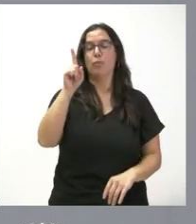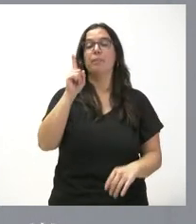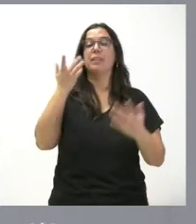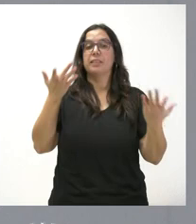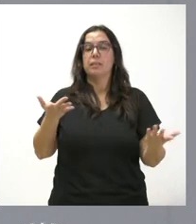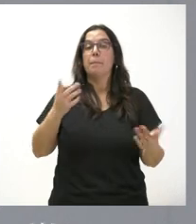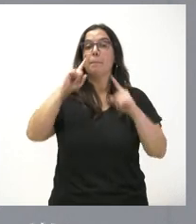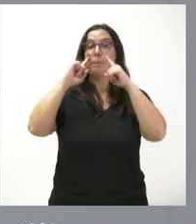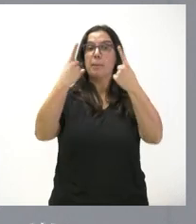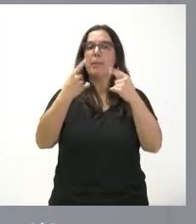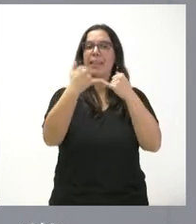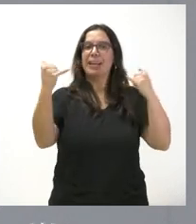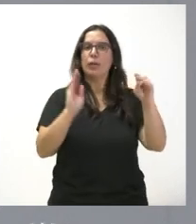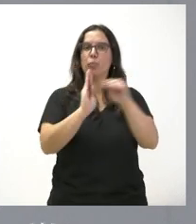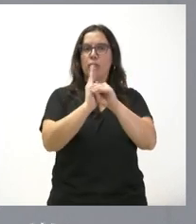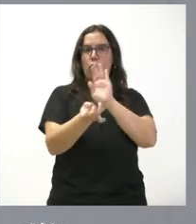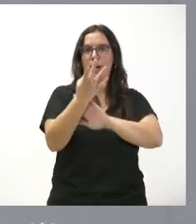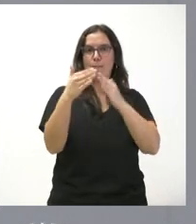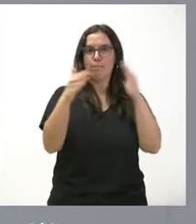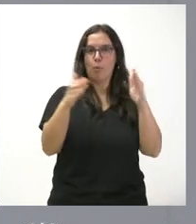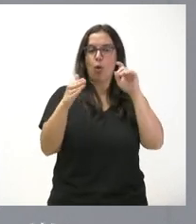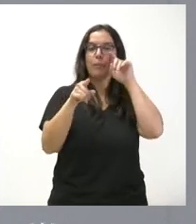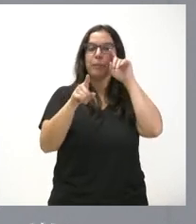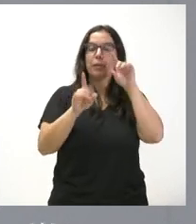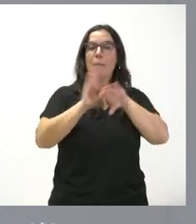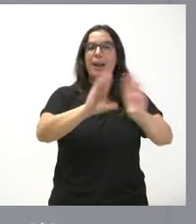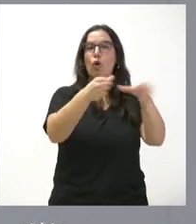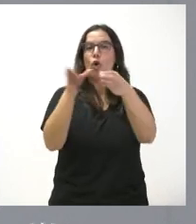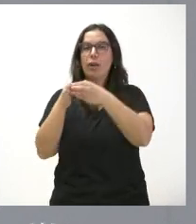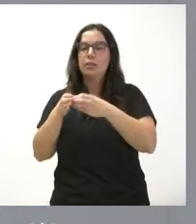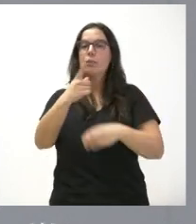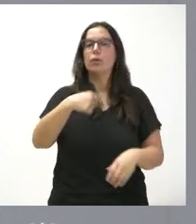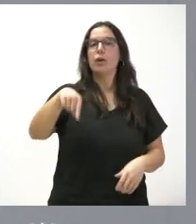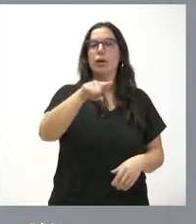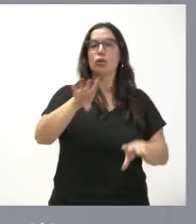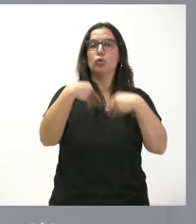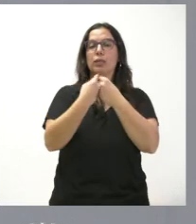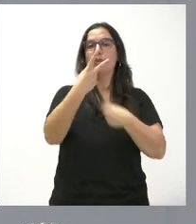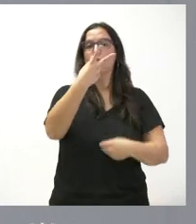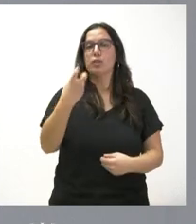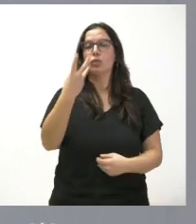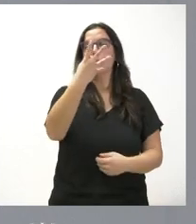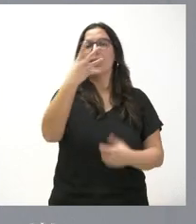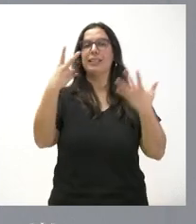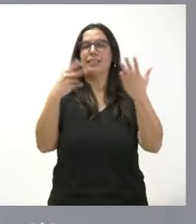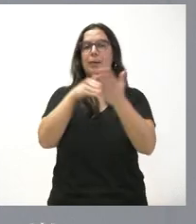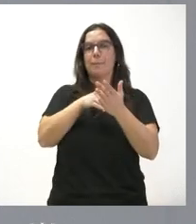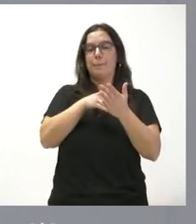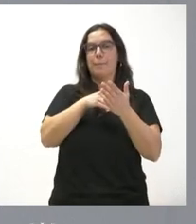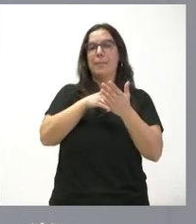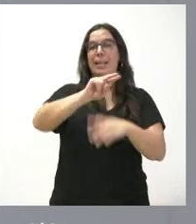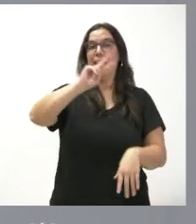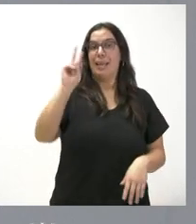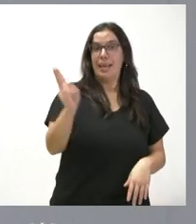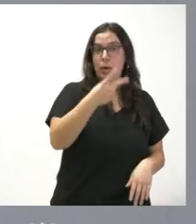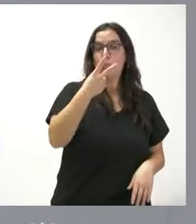por primera vez esta línea de subvenciones y se dirige a colectivos que alcanzan un total de 247.000 euros